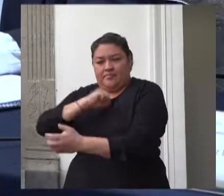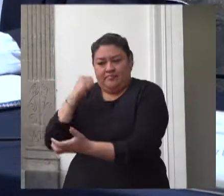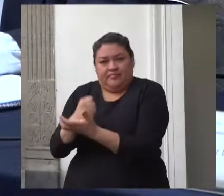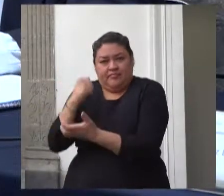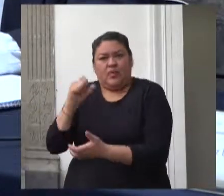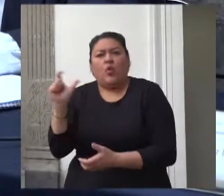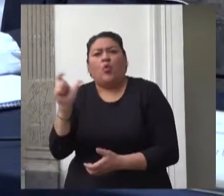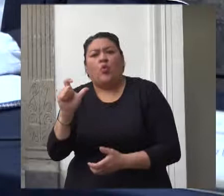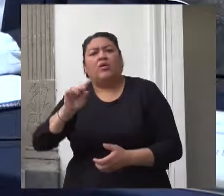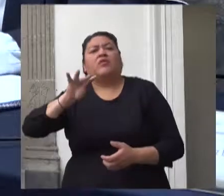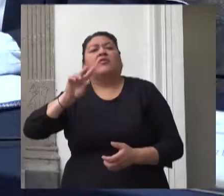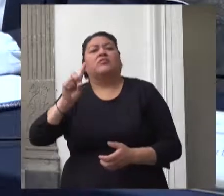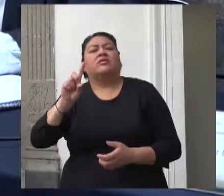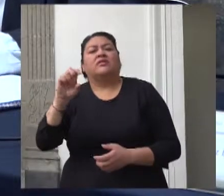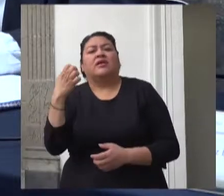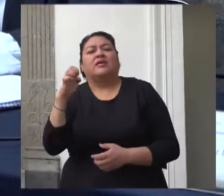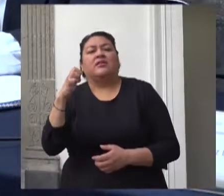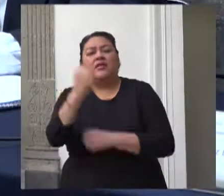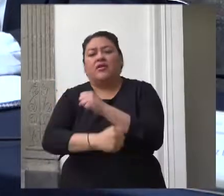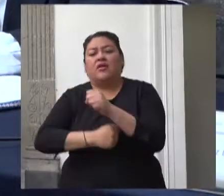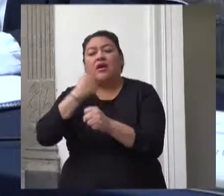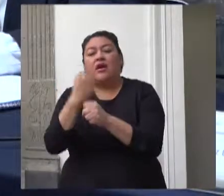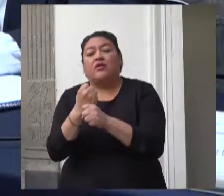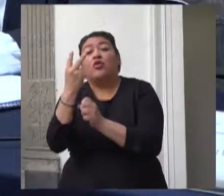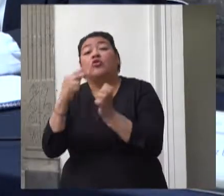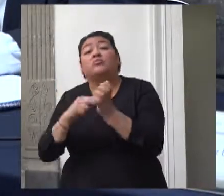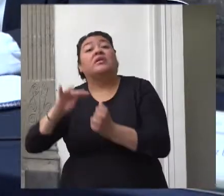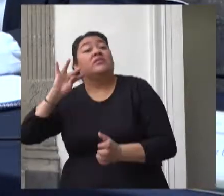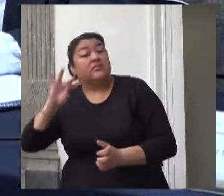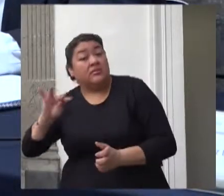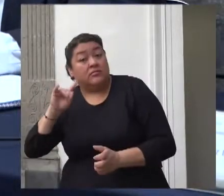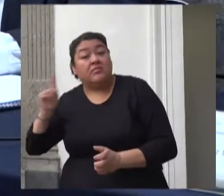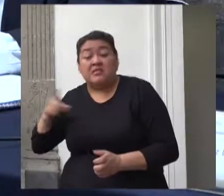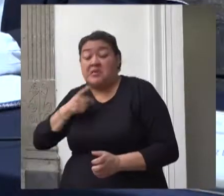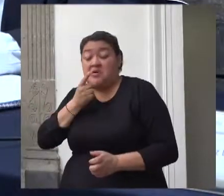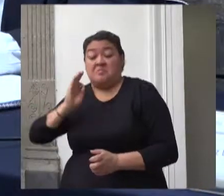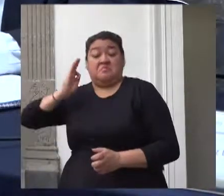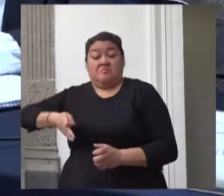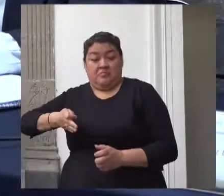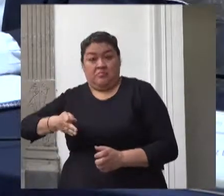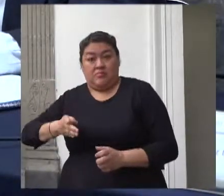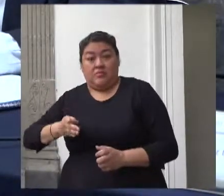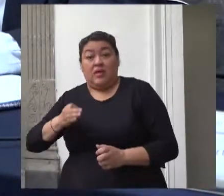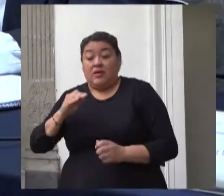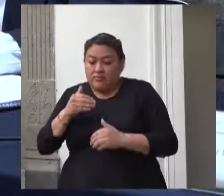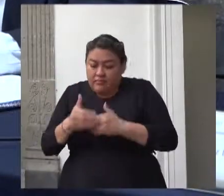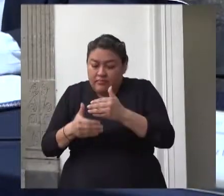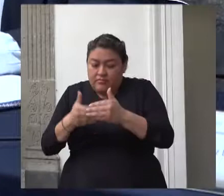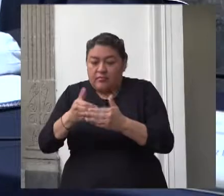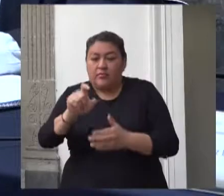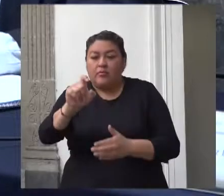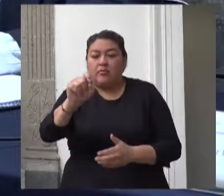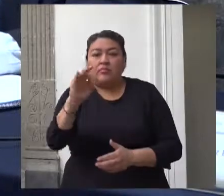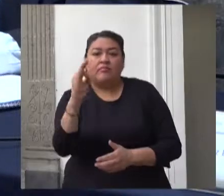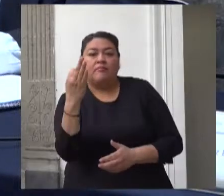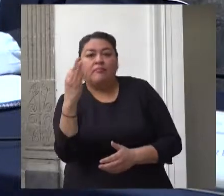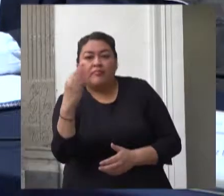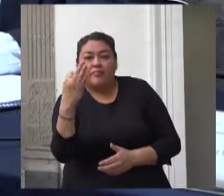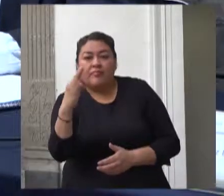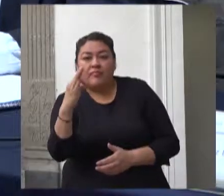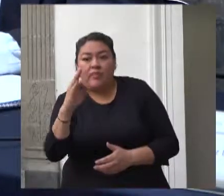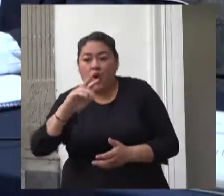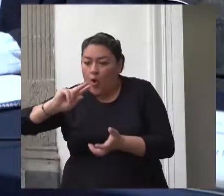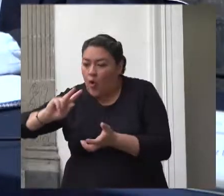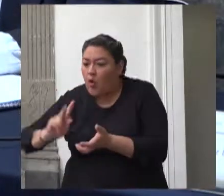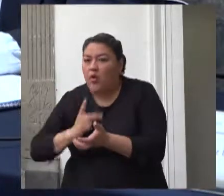enero de 2019 no obstante el 20 de febrero del mismo año emitió una segunda